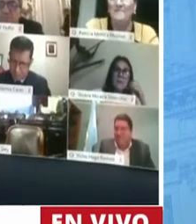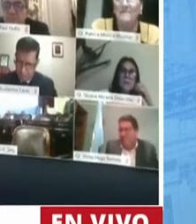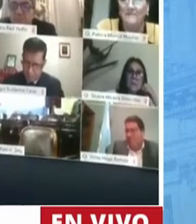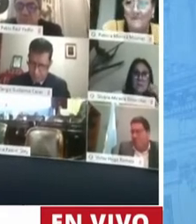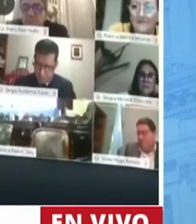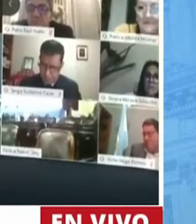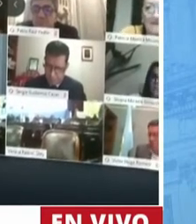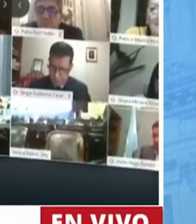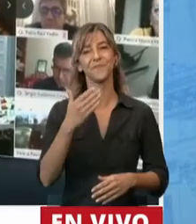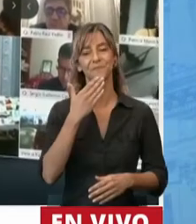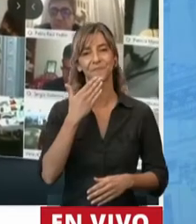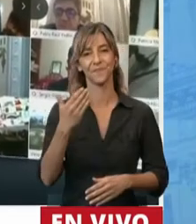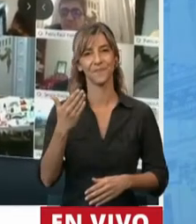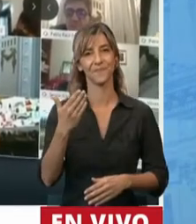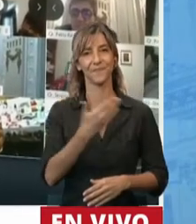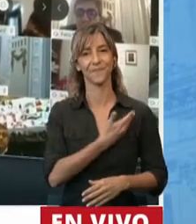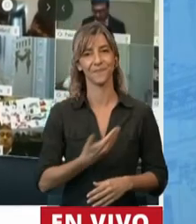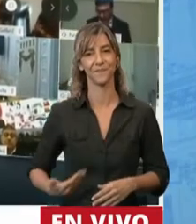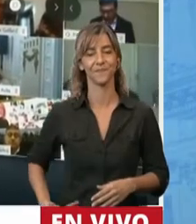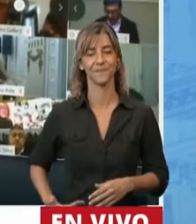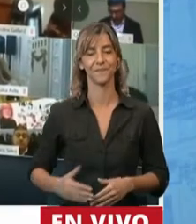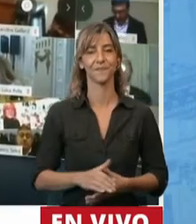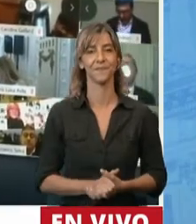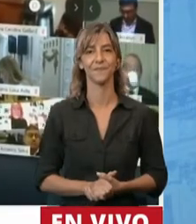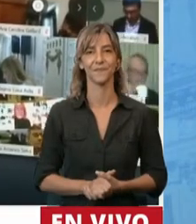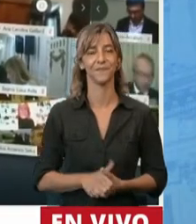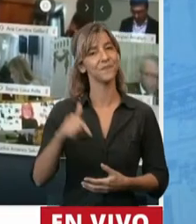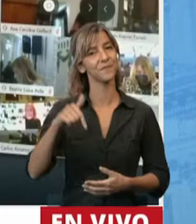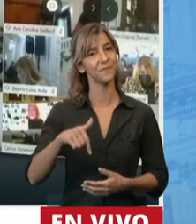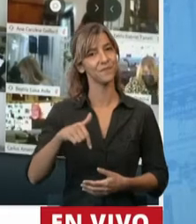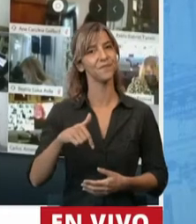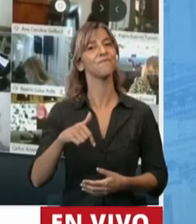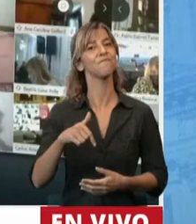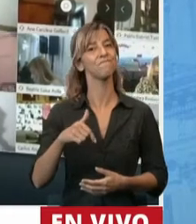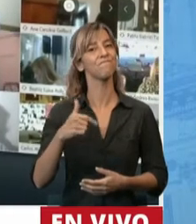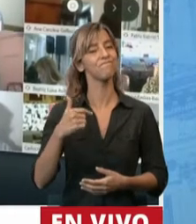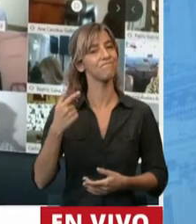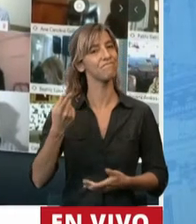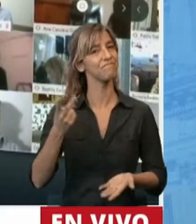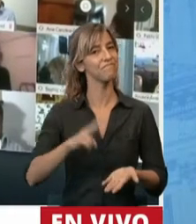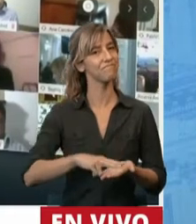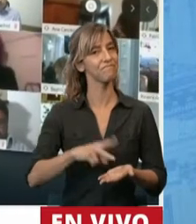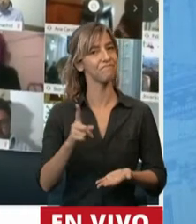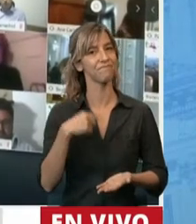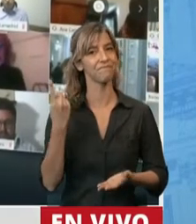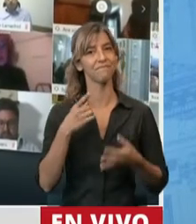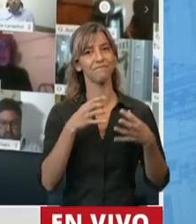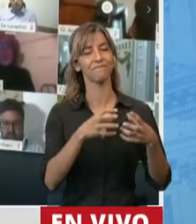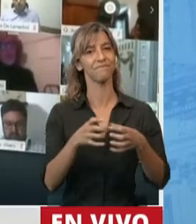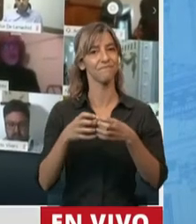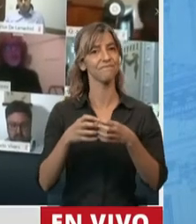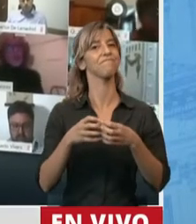Gracias, Presidente. Hoy, una vez más, estamos en esta Cámara avanzando a tiempo y en